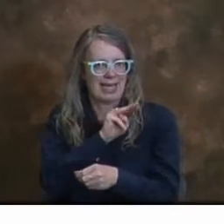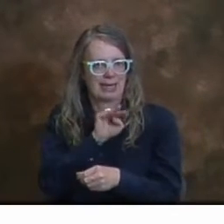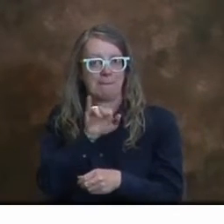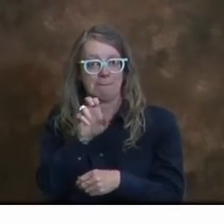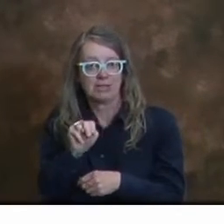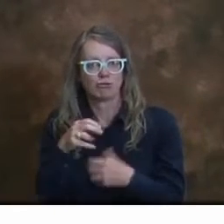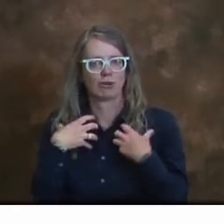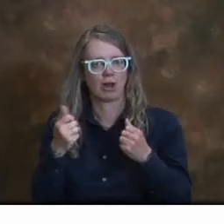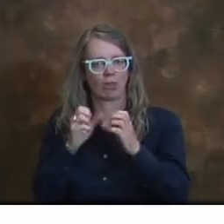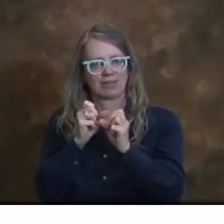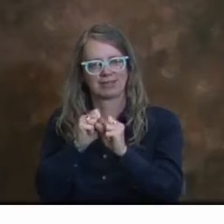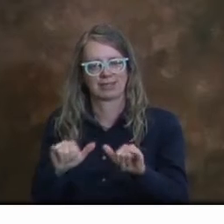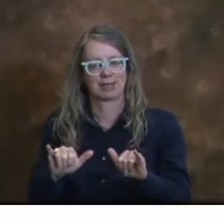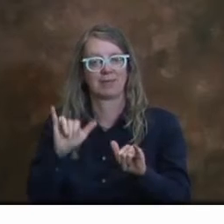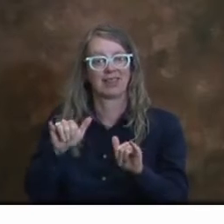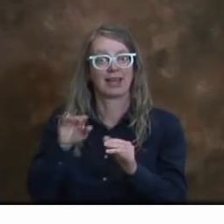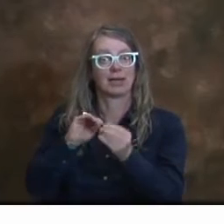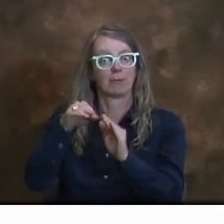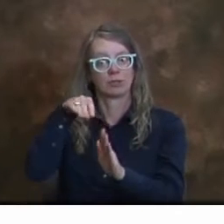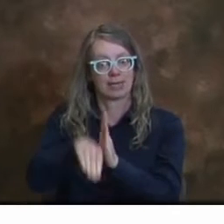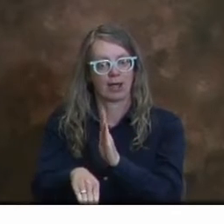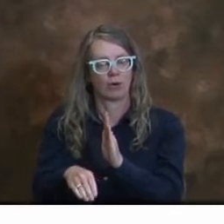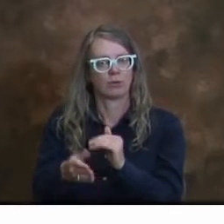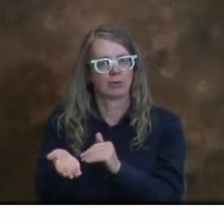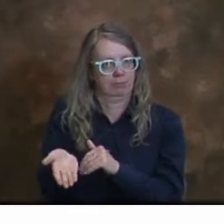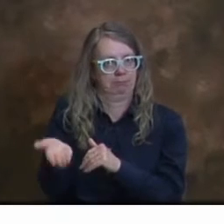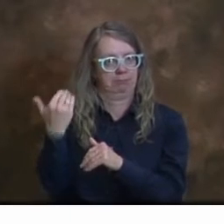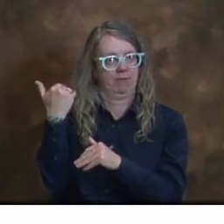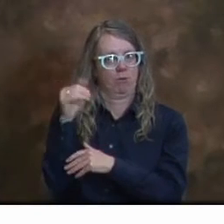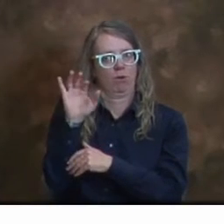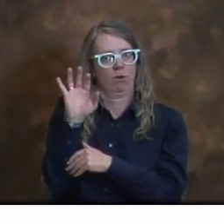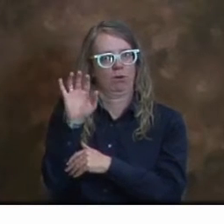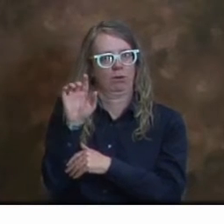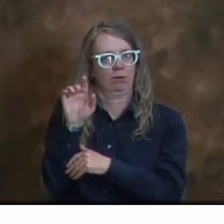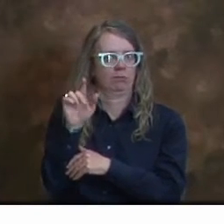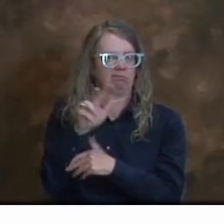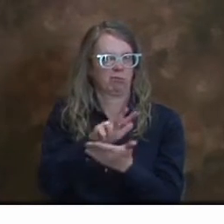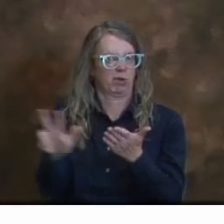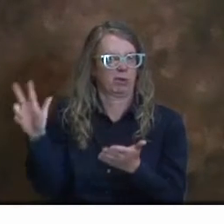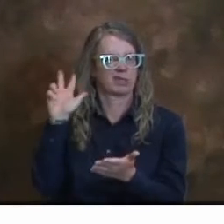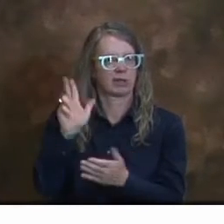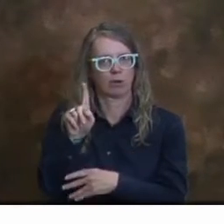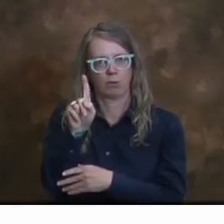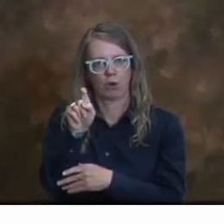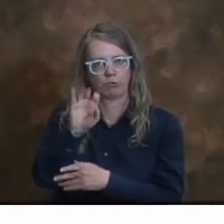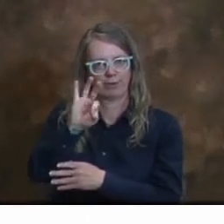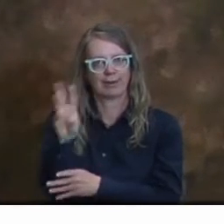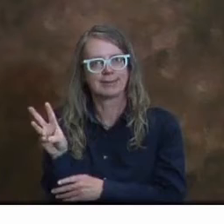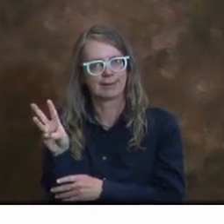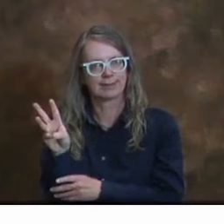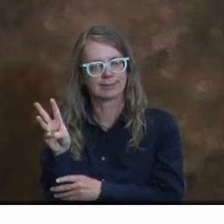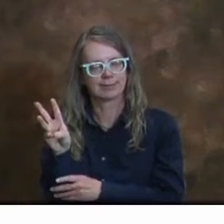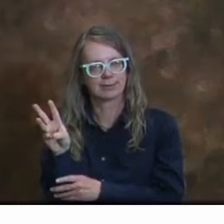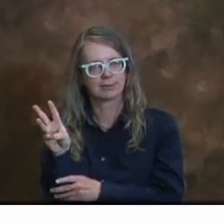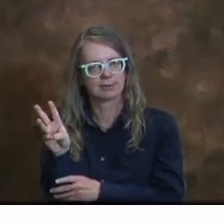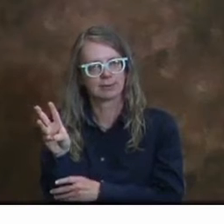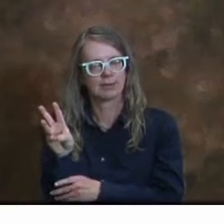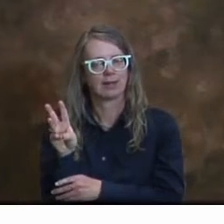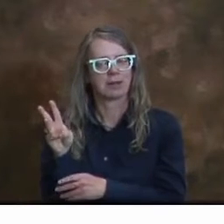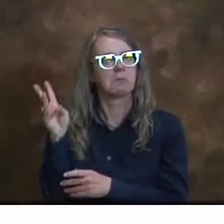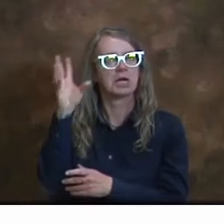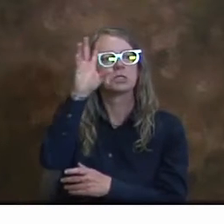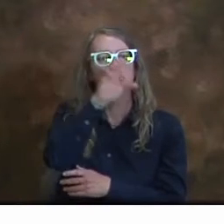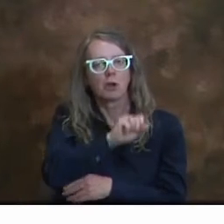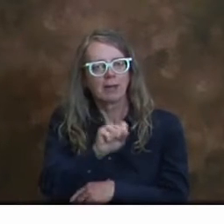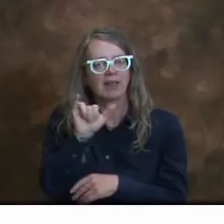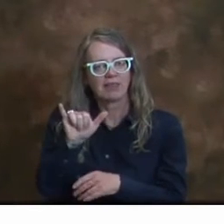por COVID-19. Eso es una bajada de unos 196 pacientes en comparación con hace tres semanas. Lo